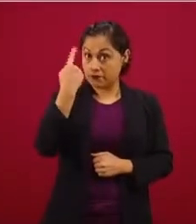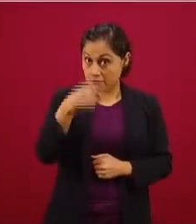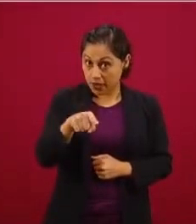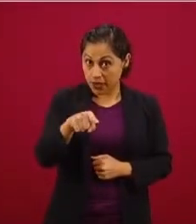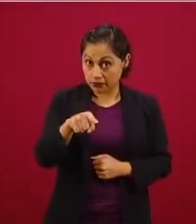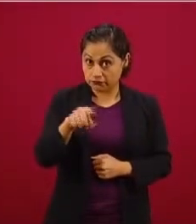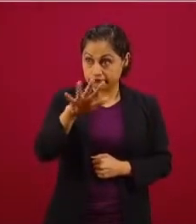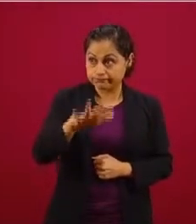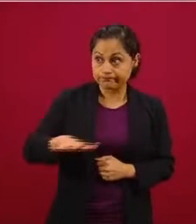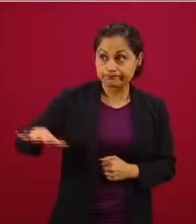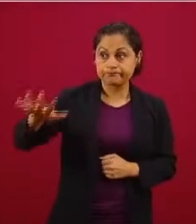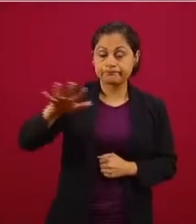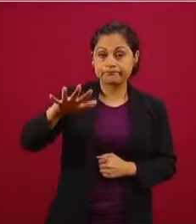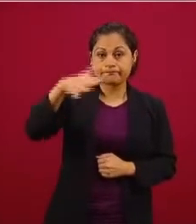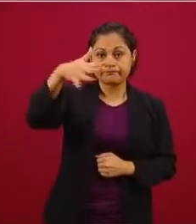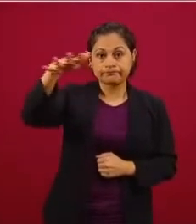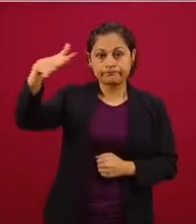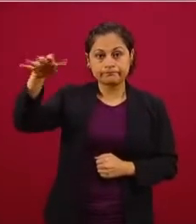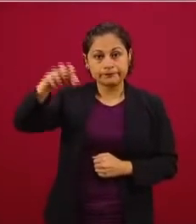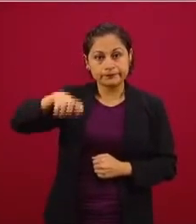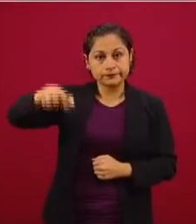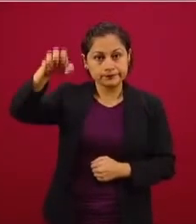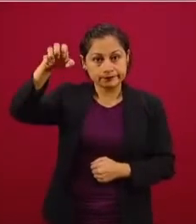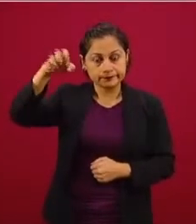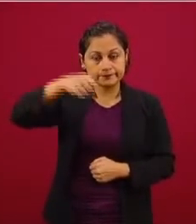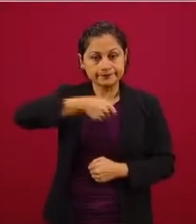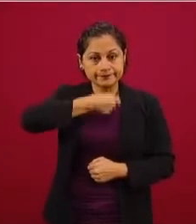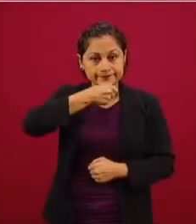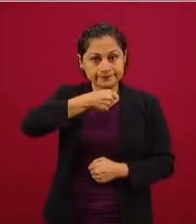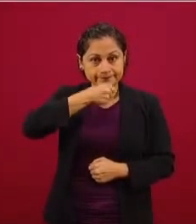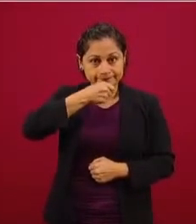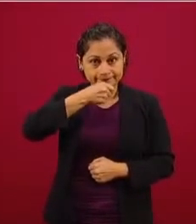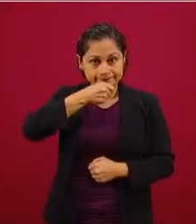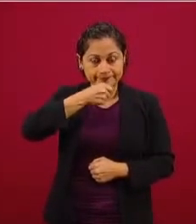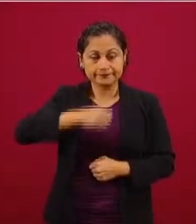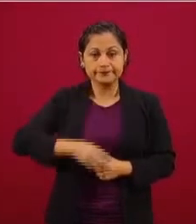tengan